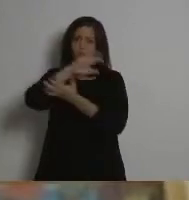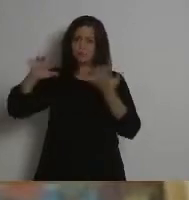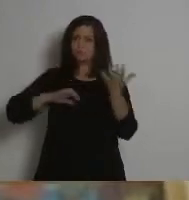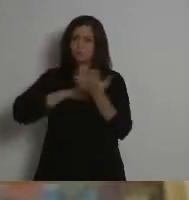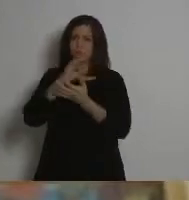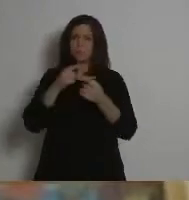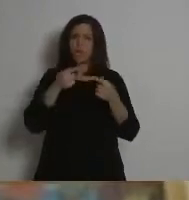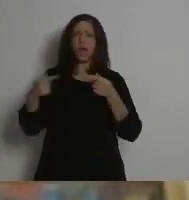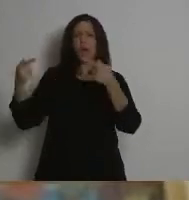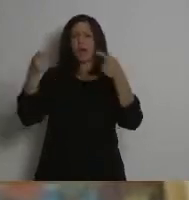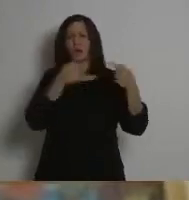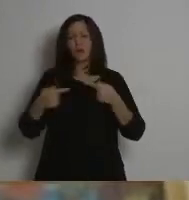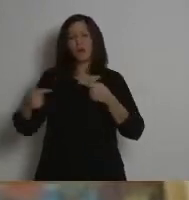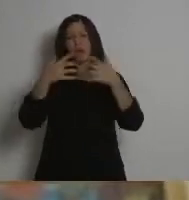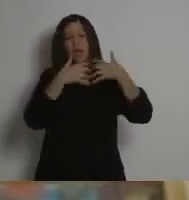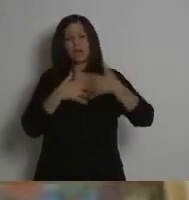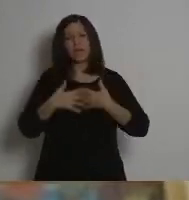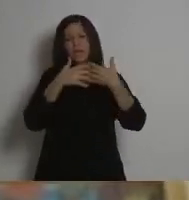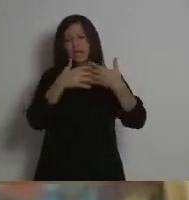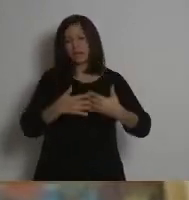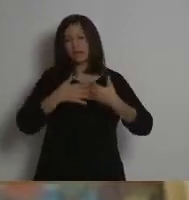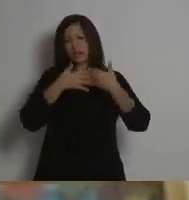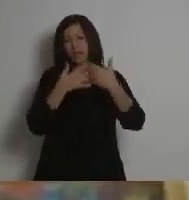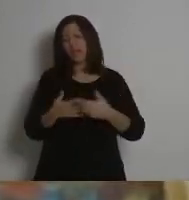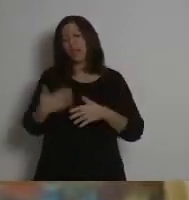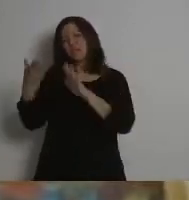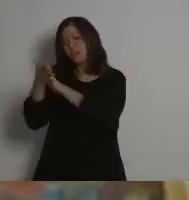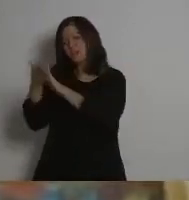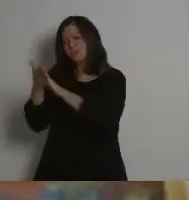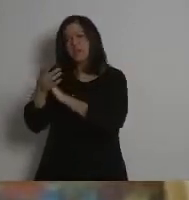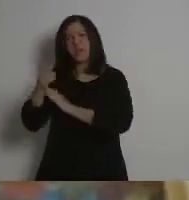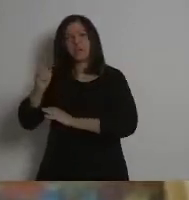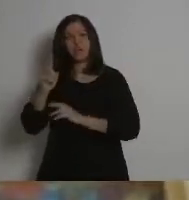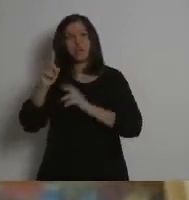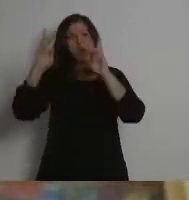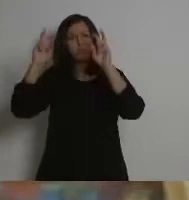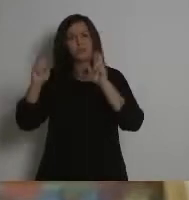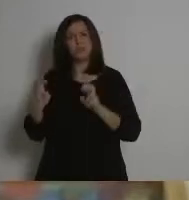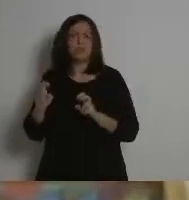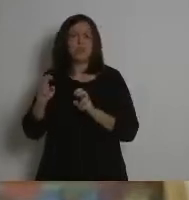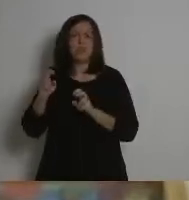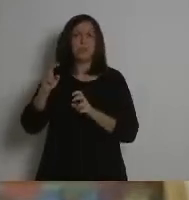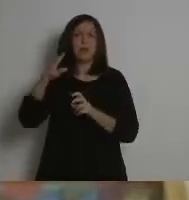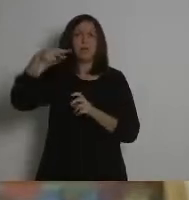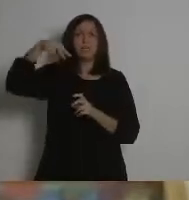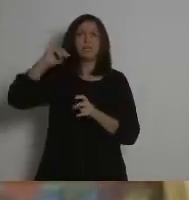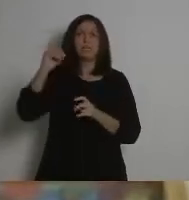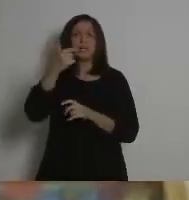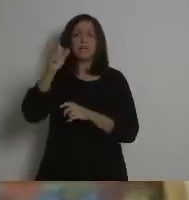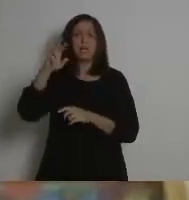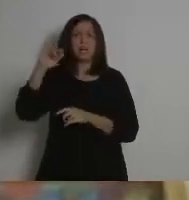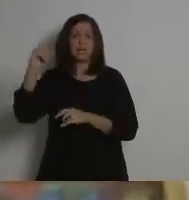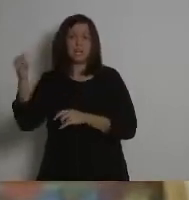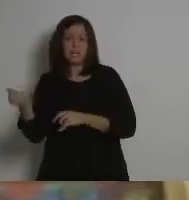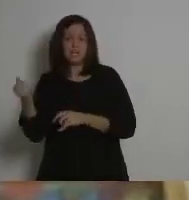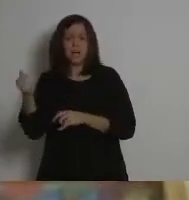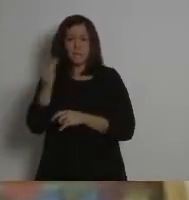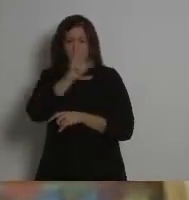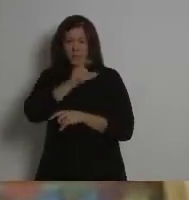guerras. No les explicaron que en Nigeria, un país productor de petróleo, la gente se moría de